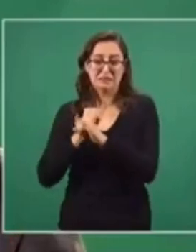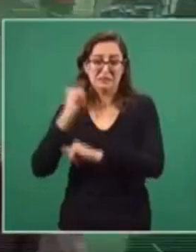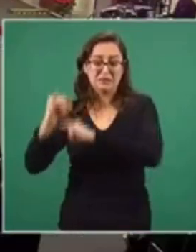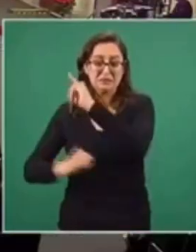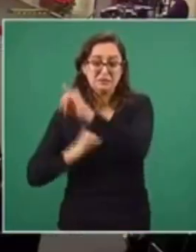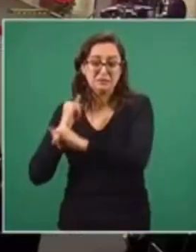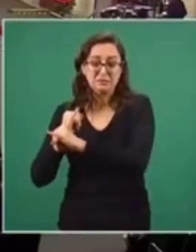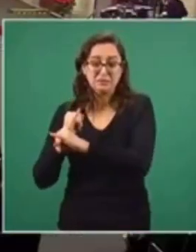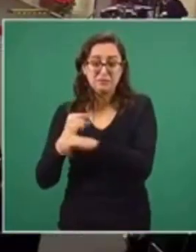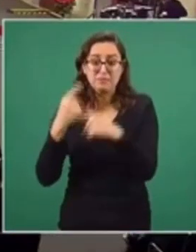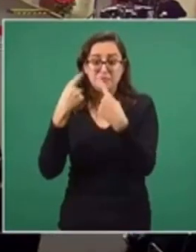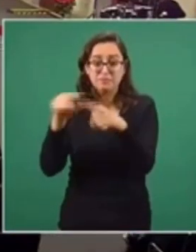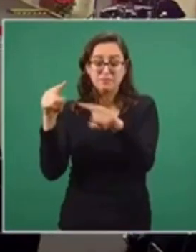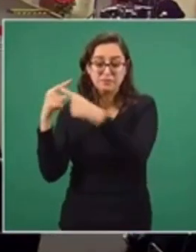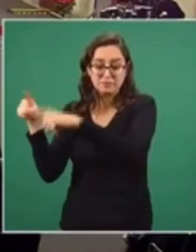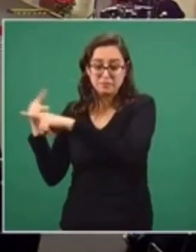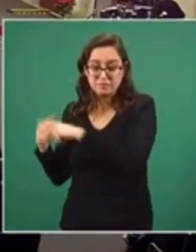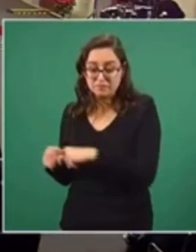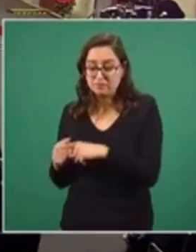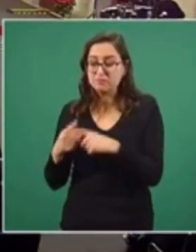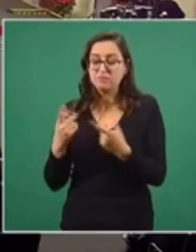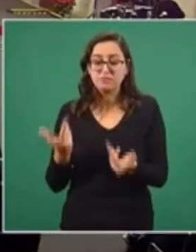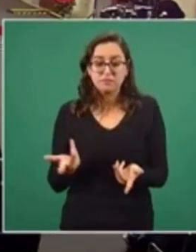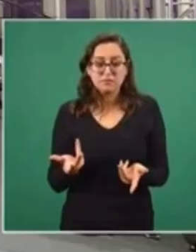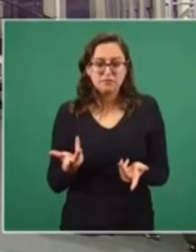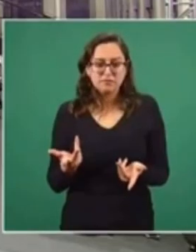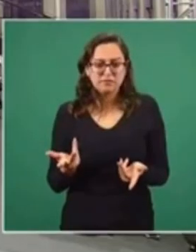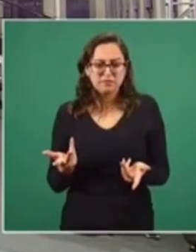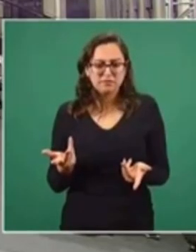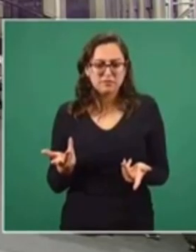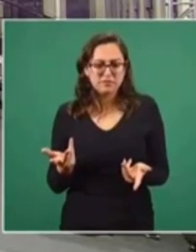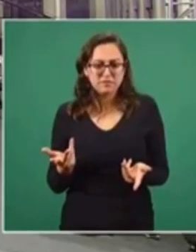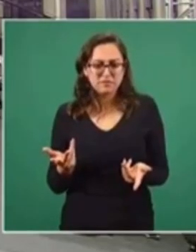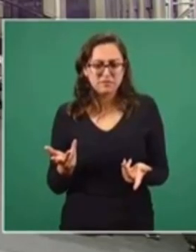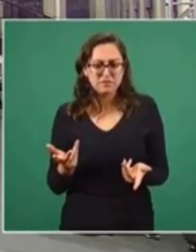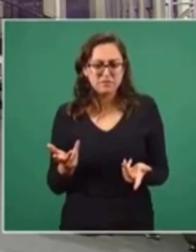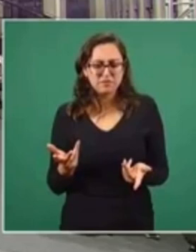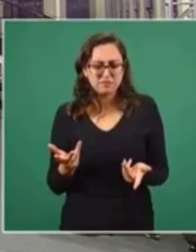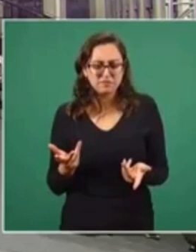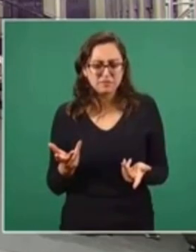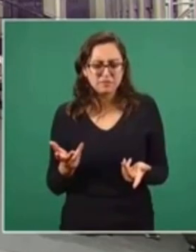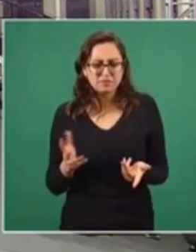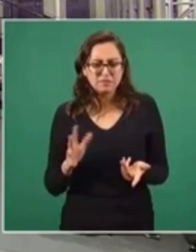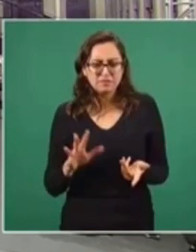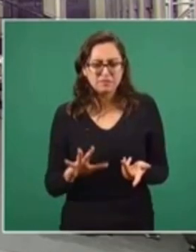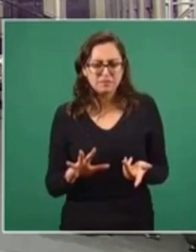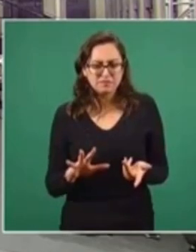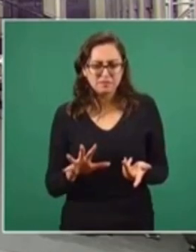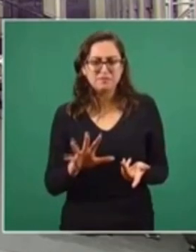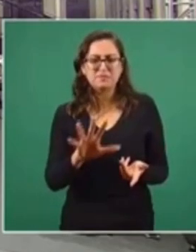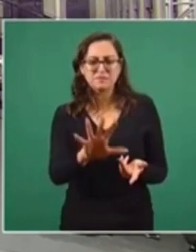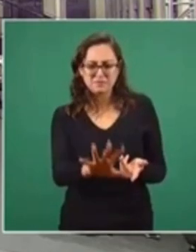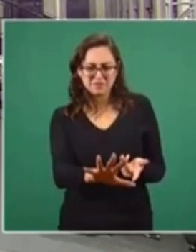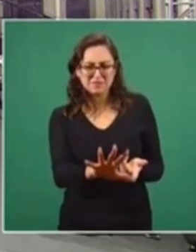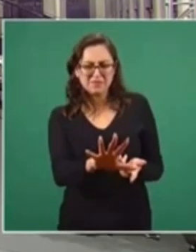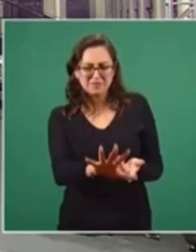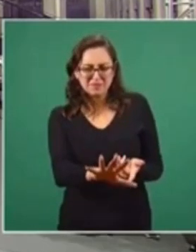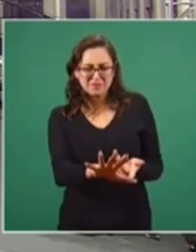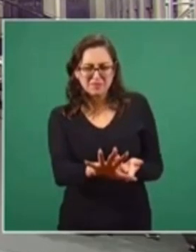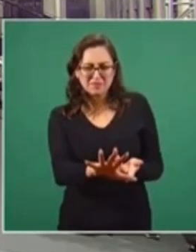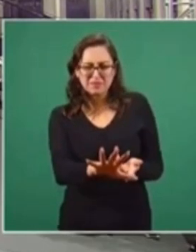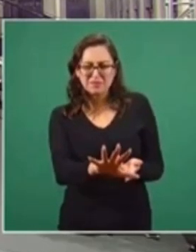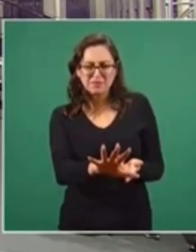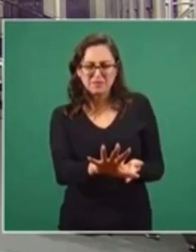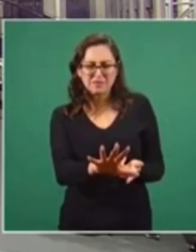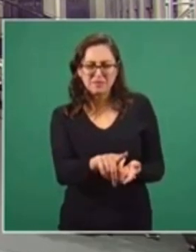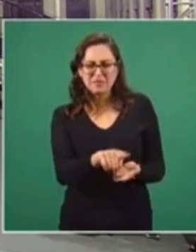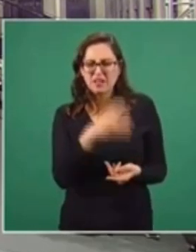Permítame, sí, por eso estoy hablando del aspecto, permítame, no,